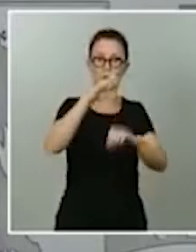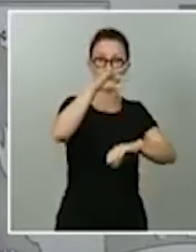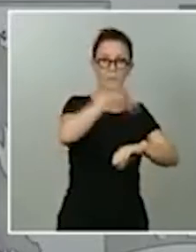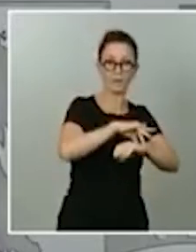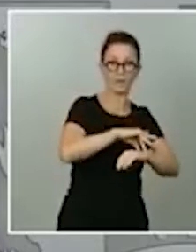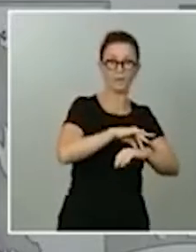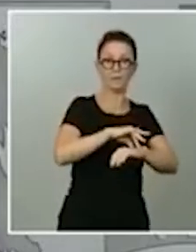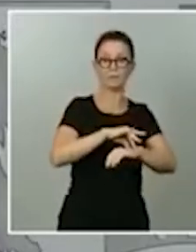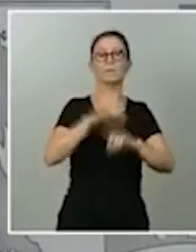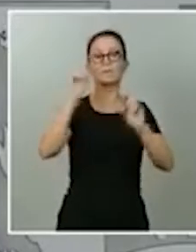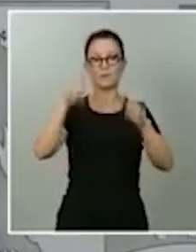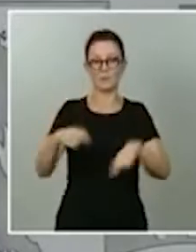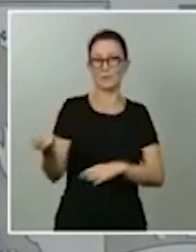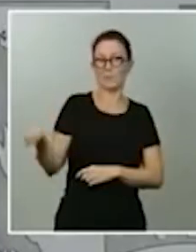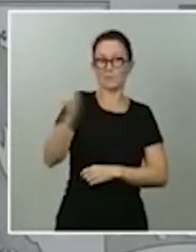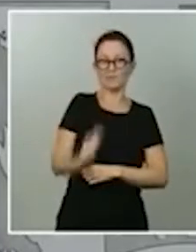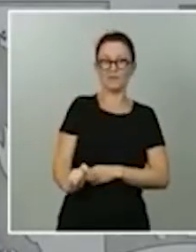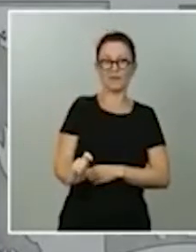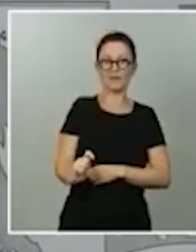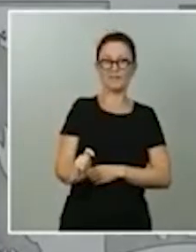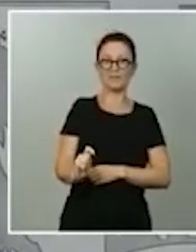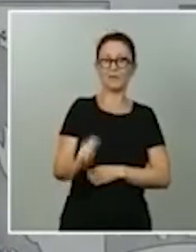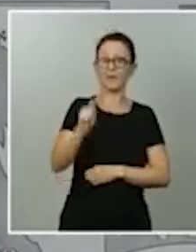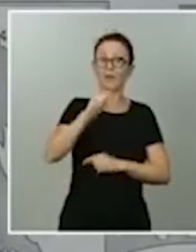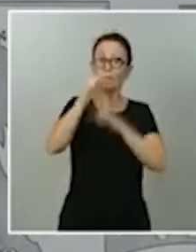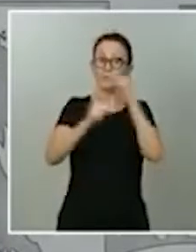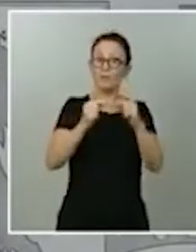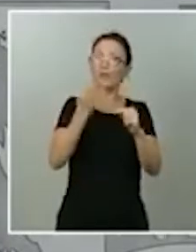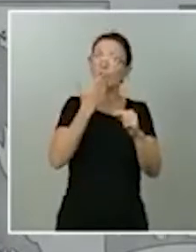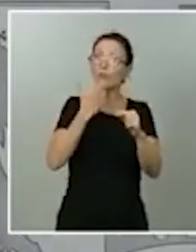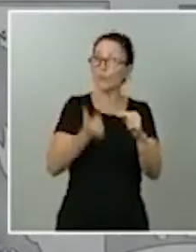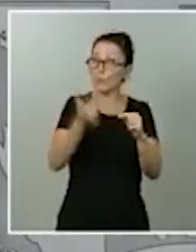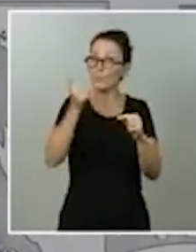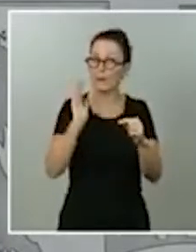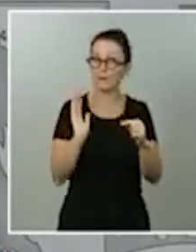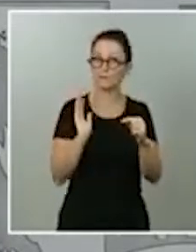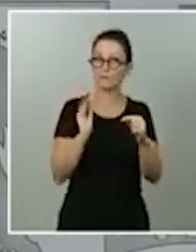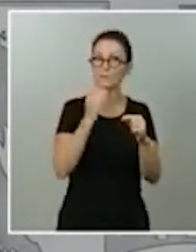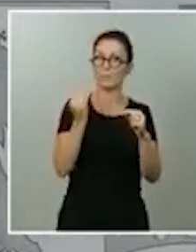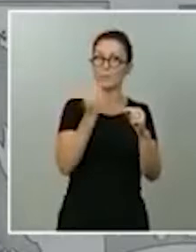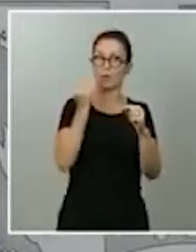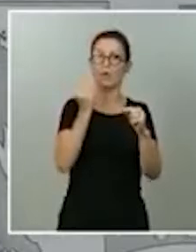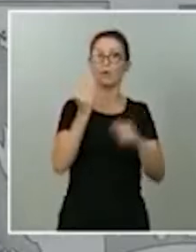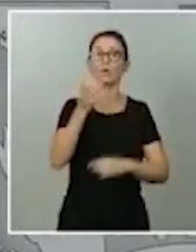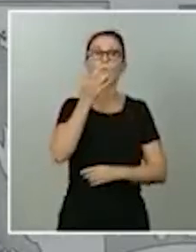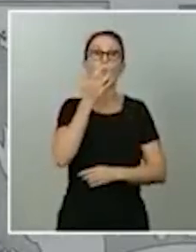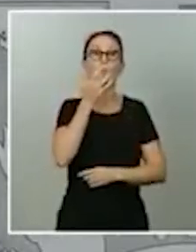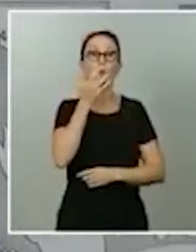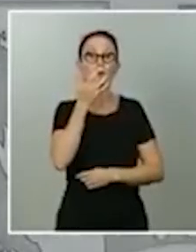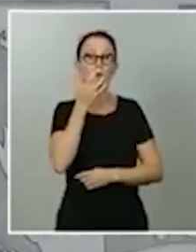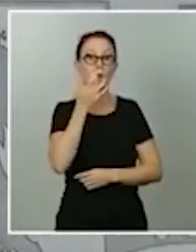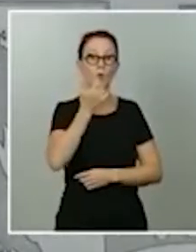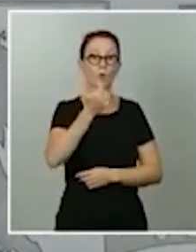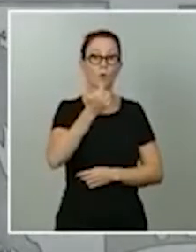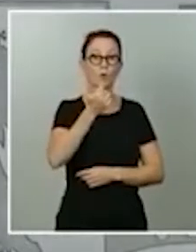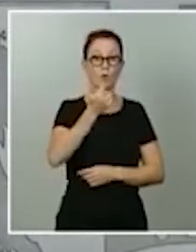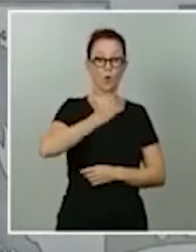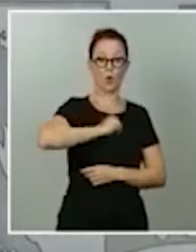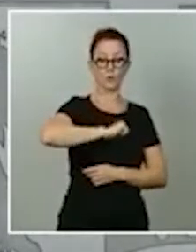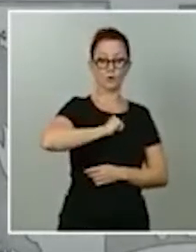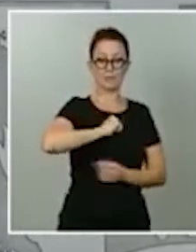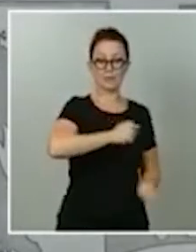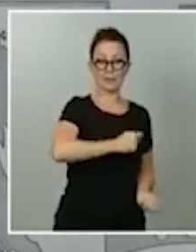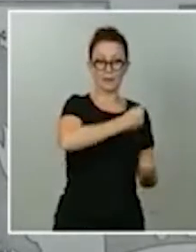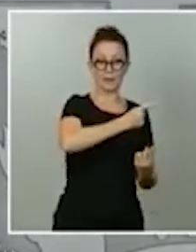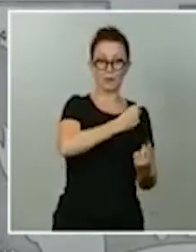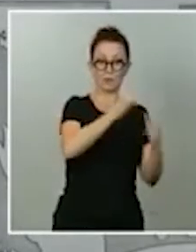sanitarios. Entonces, ¿conocemos mejor el virus? Conocemos mejor el virus. Ahí está, por ejemplo, la relación entre las hospitalizaciones y el nivel